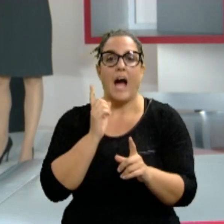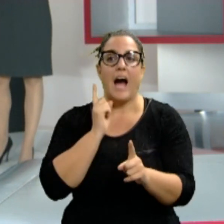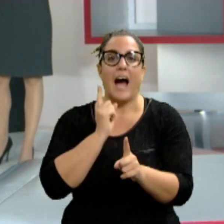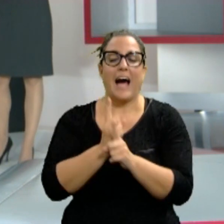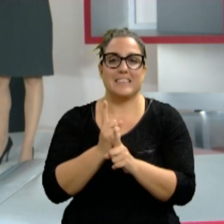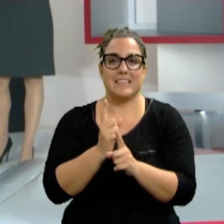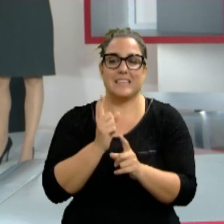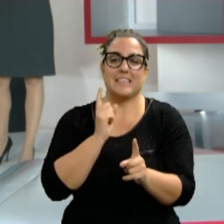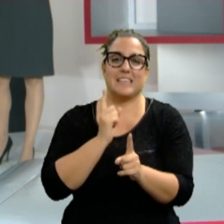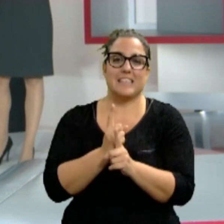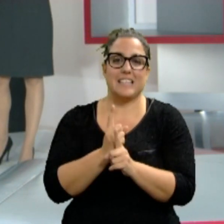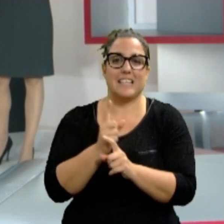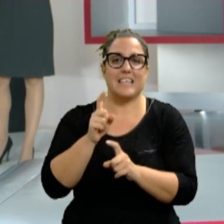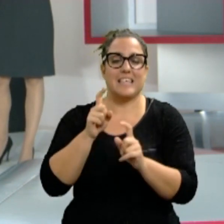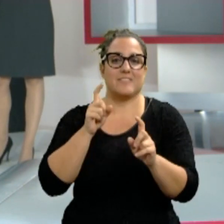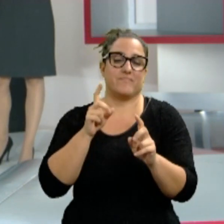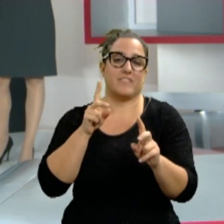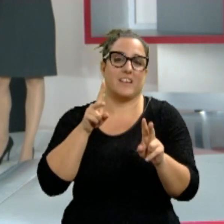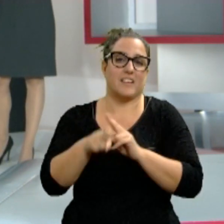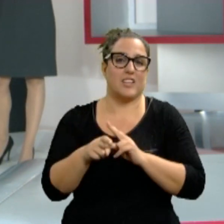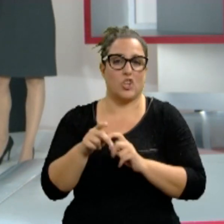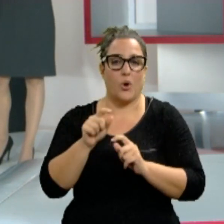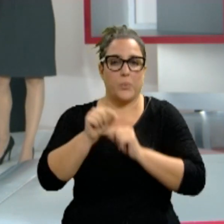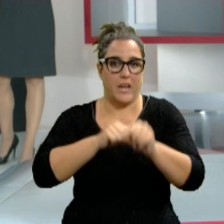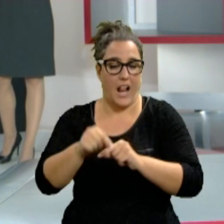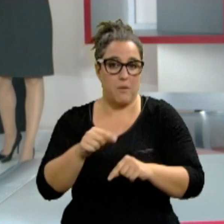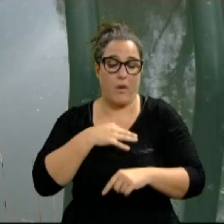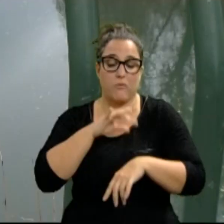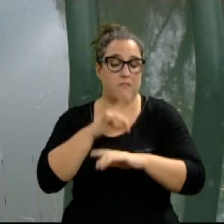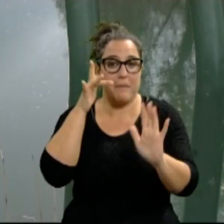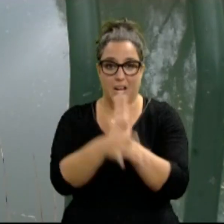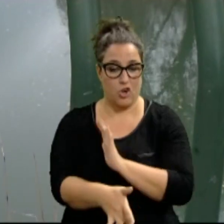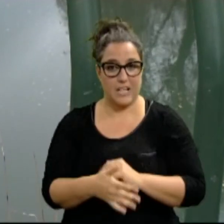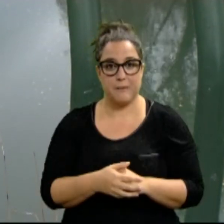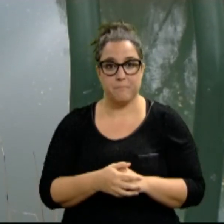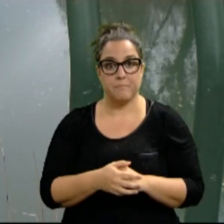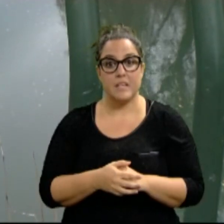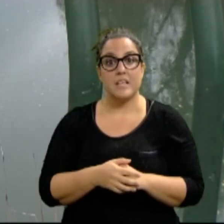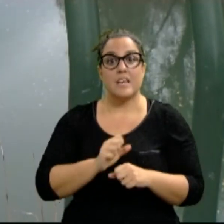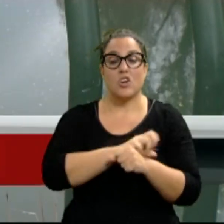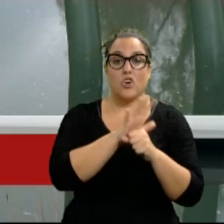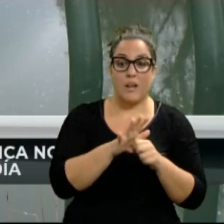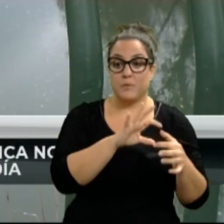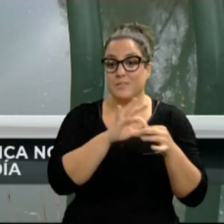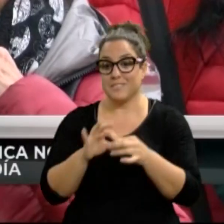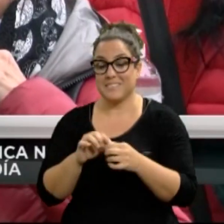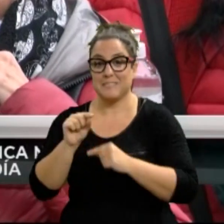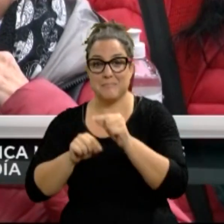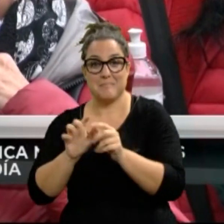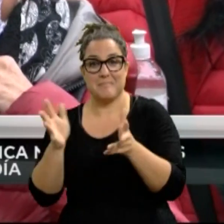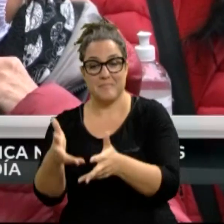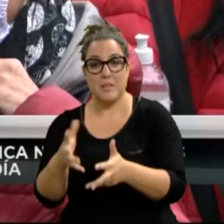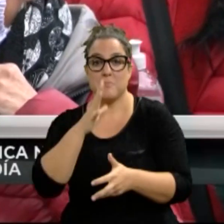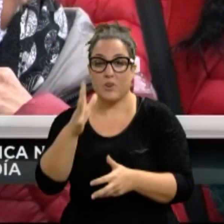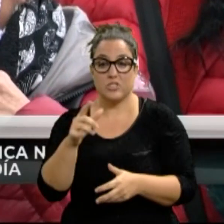De esta forma se puede convertir en una enfermedad crónica. Bueno, esta pandemia generada por el coronavirus hace también que este año no se pueda llevar a cabo